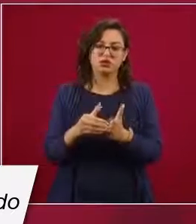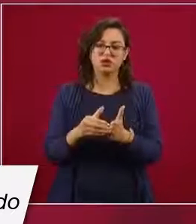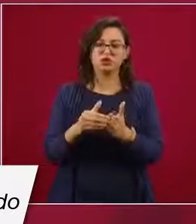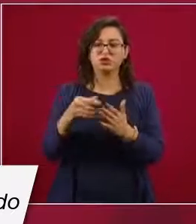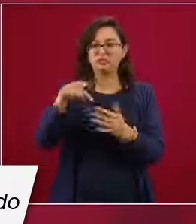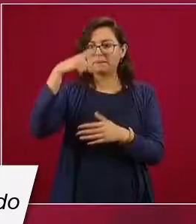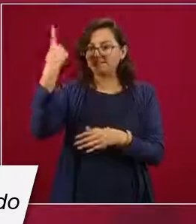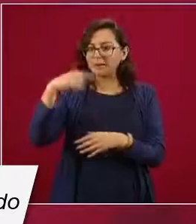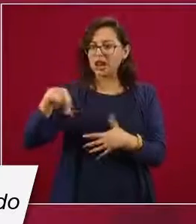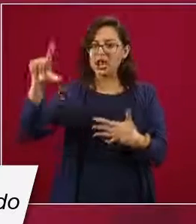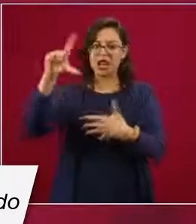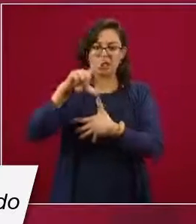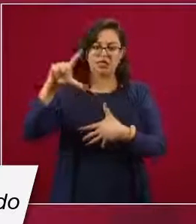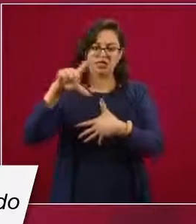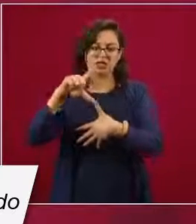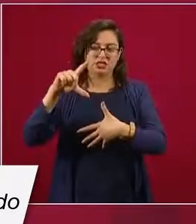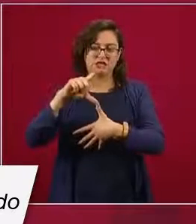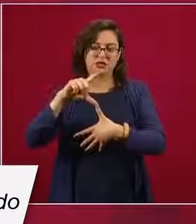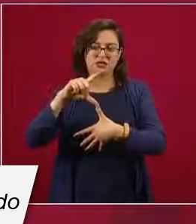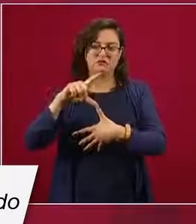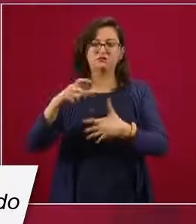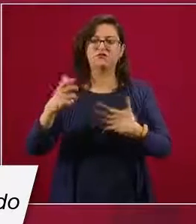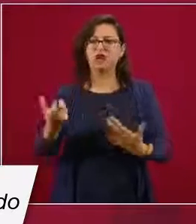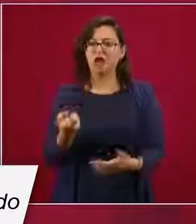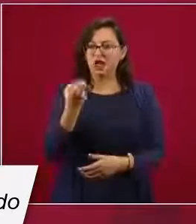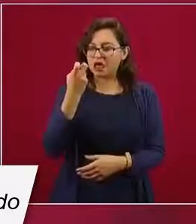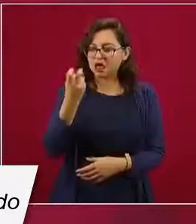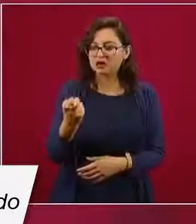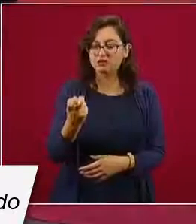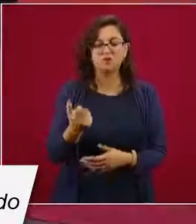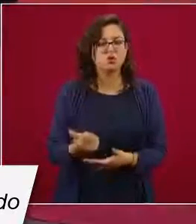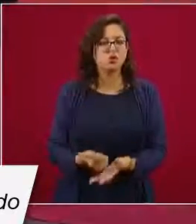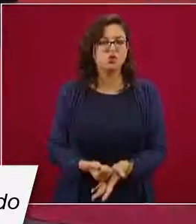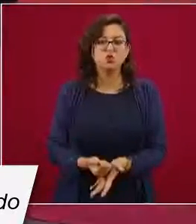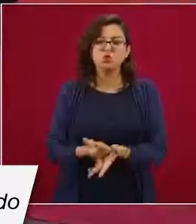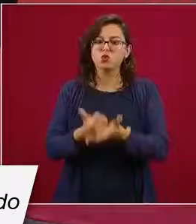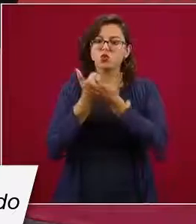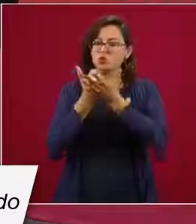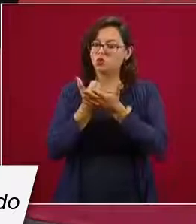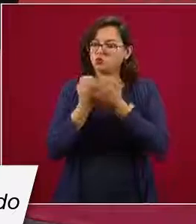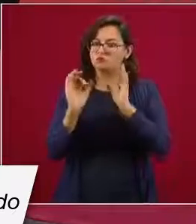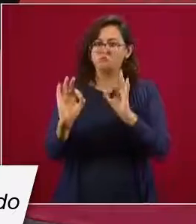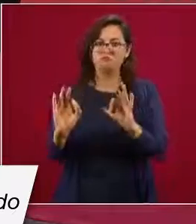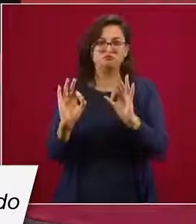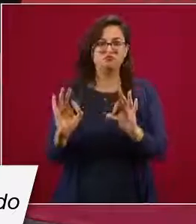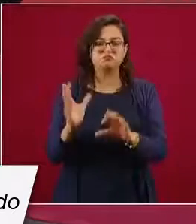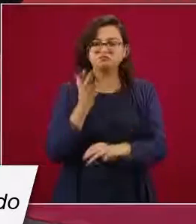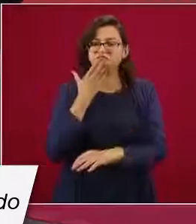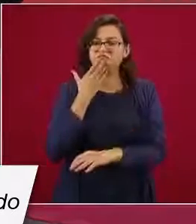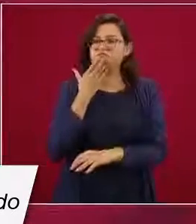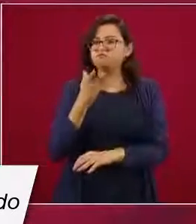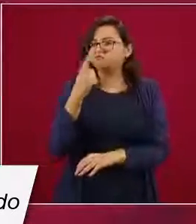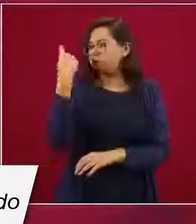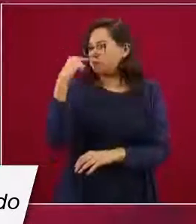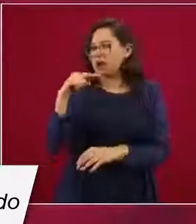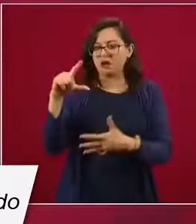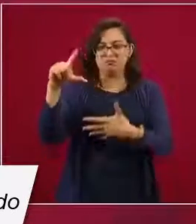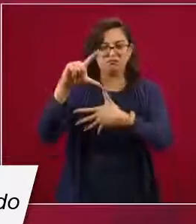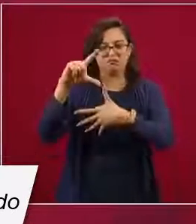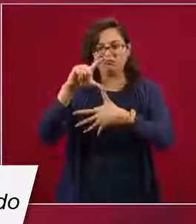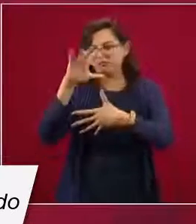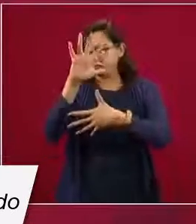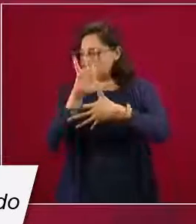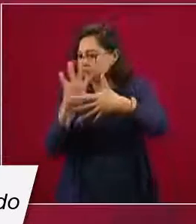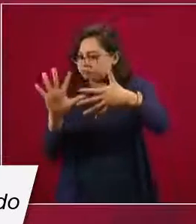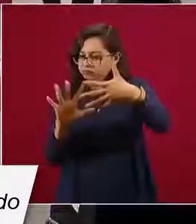región de América Latina, que sin duda alguna nos posiciona en un muy buen lugar para poder cubrir la mayor parte de las